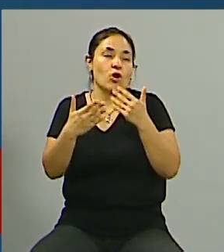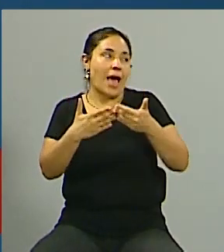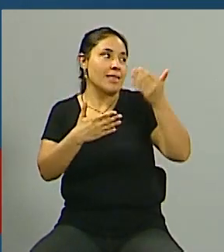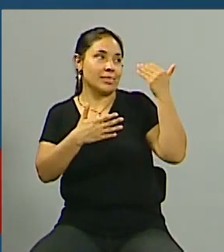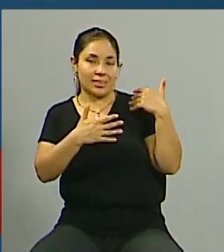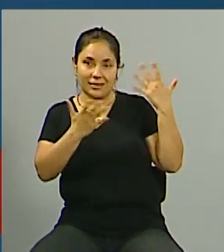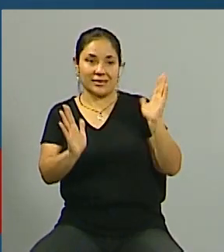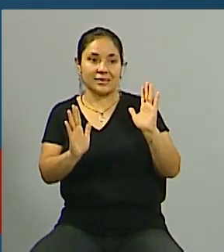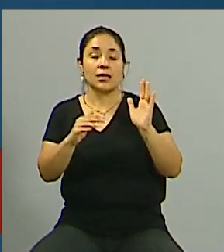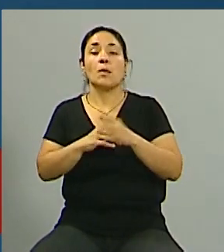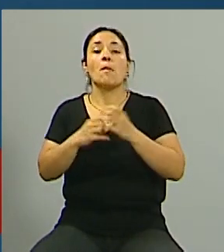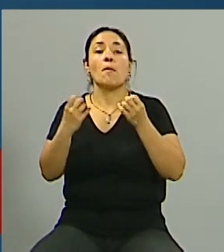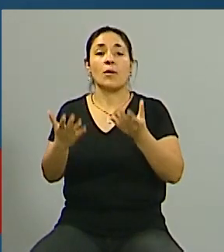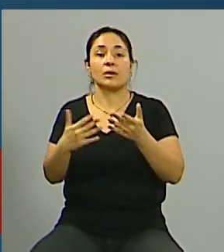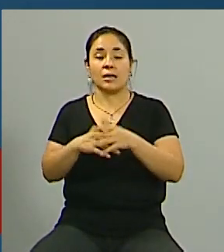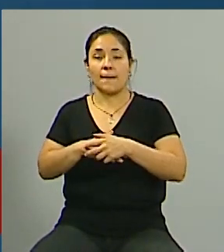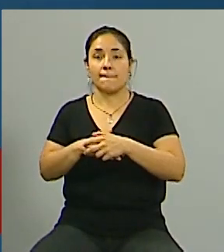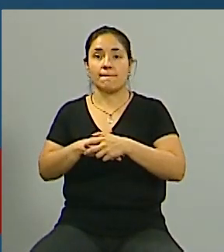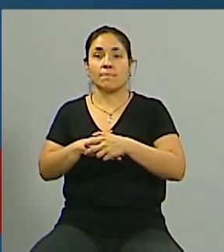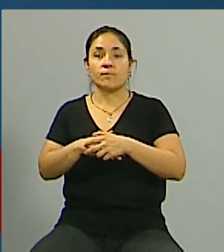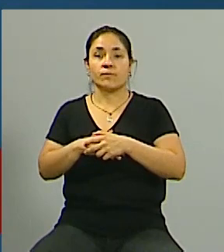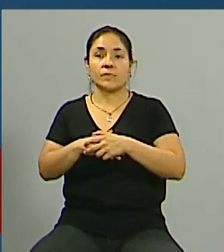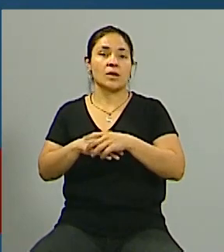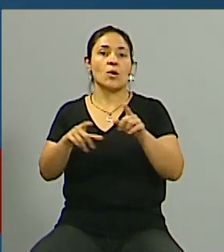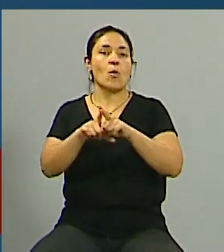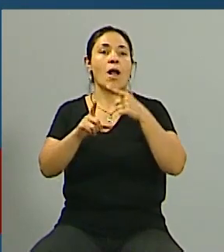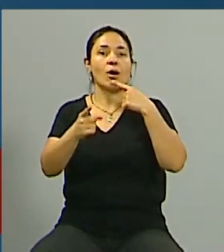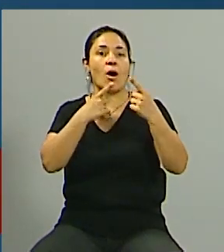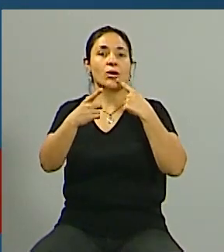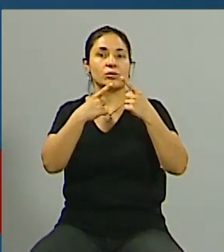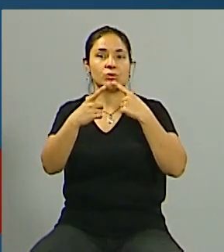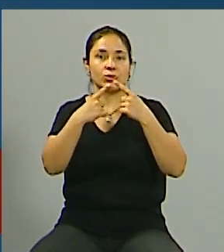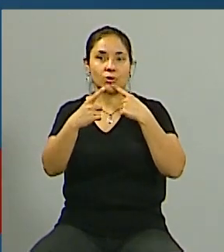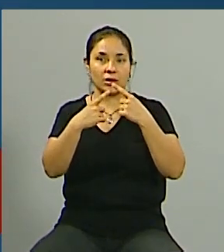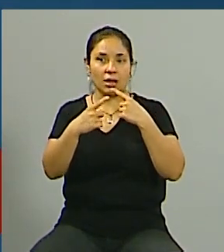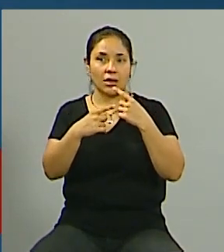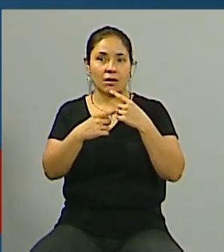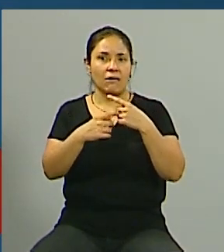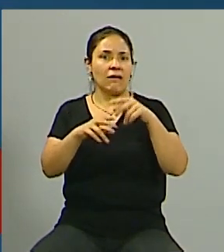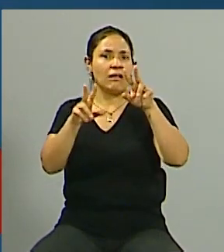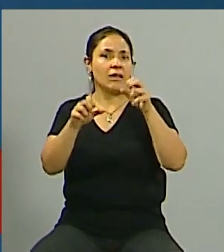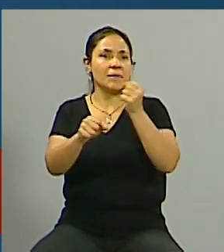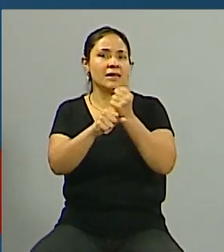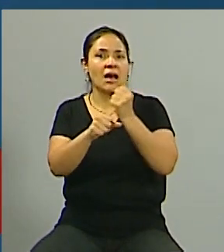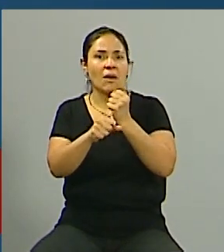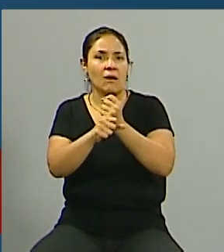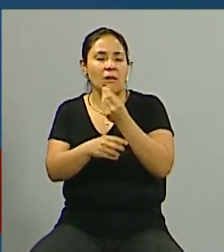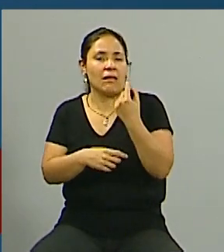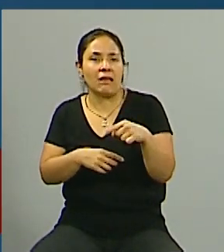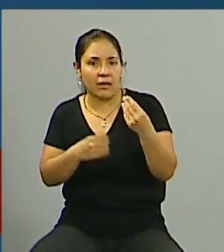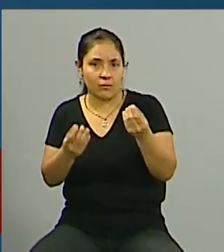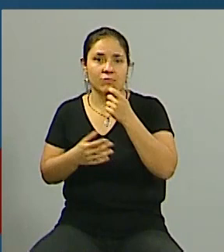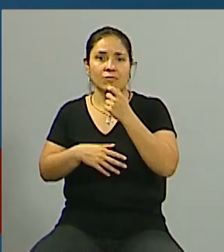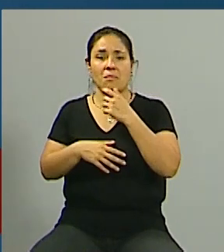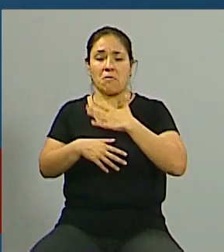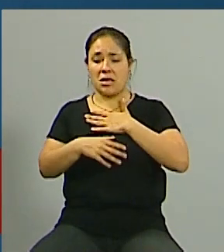al tener en cuenta que no es como muchos consultan también de qué trabajo hablan si mi trabajo no aumenta en tal porcentaje o